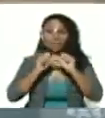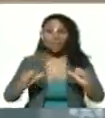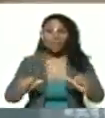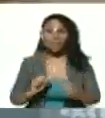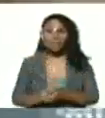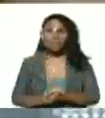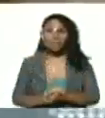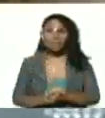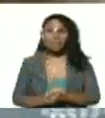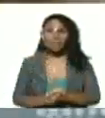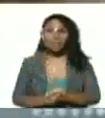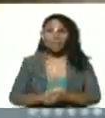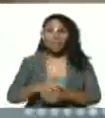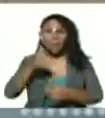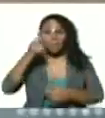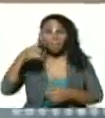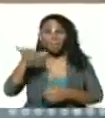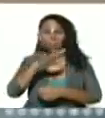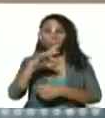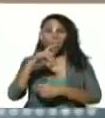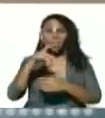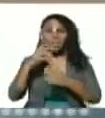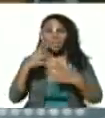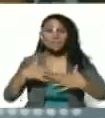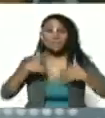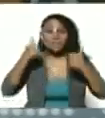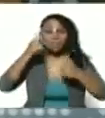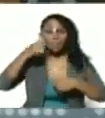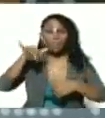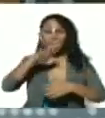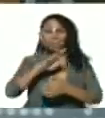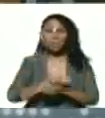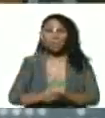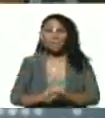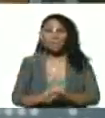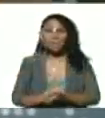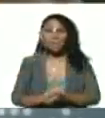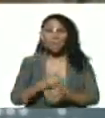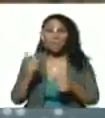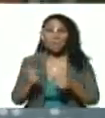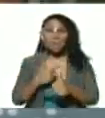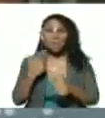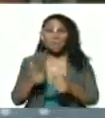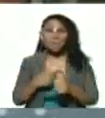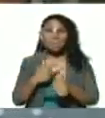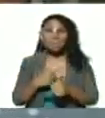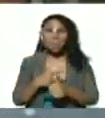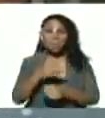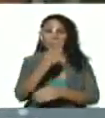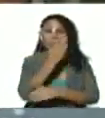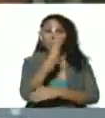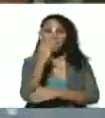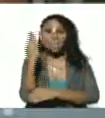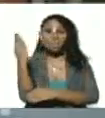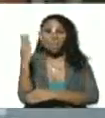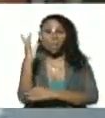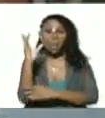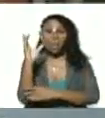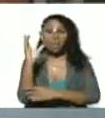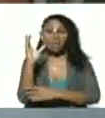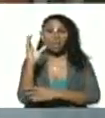solo el pueblo salva al pueblo eso es un principio bíblico cristiano